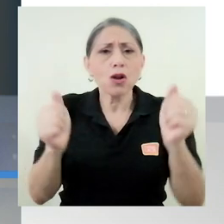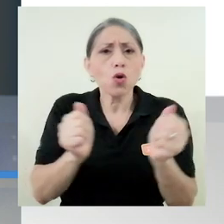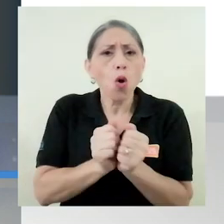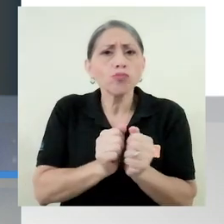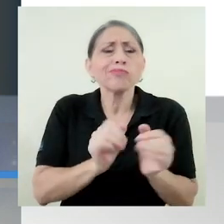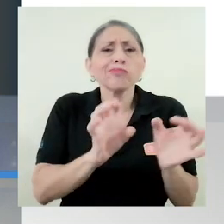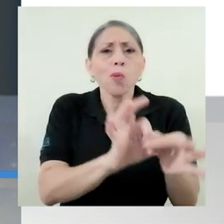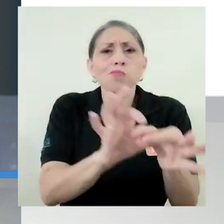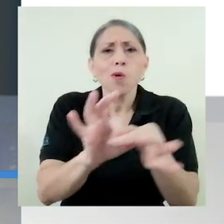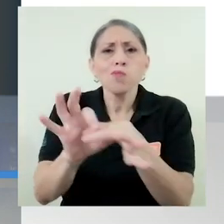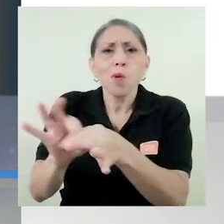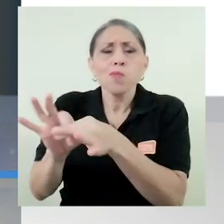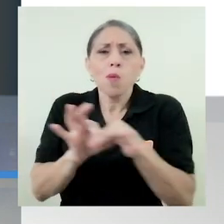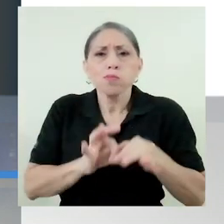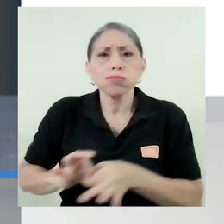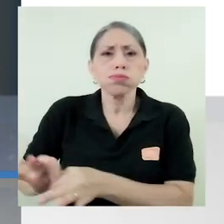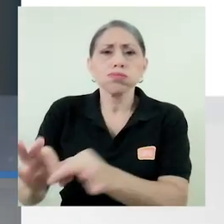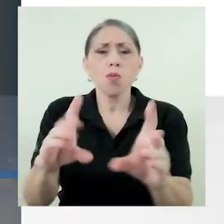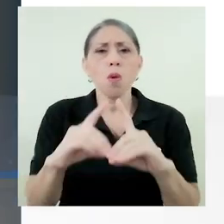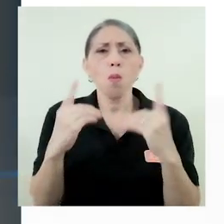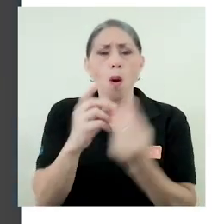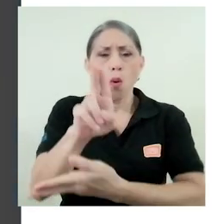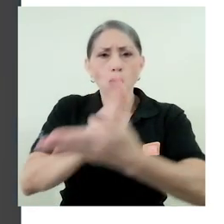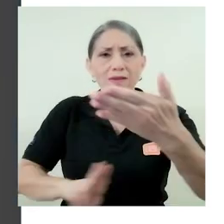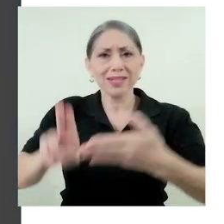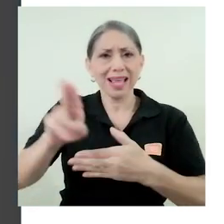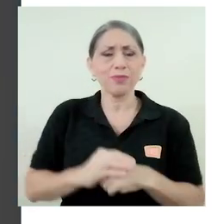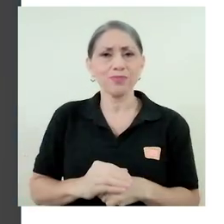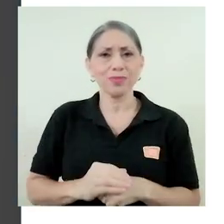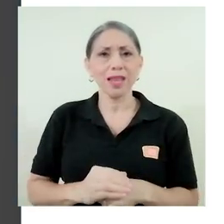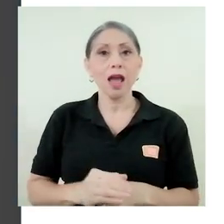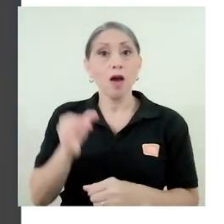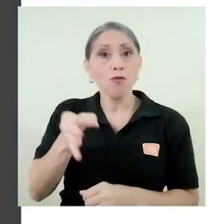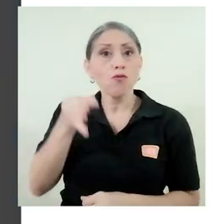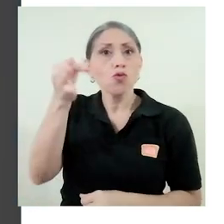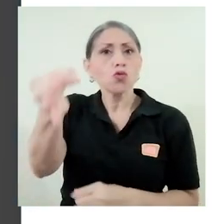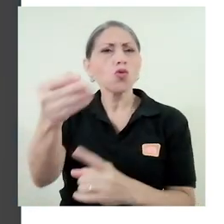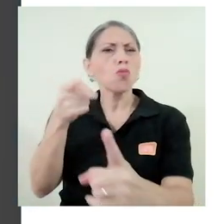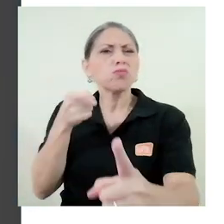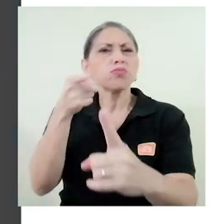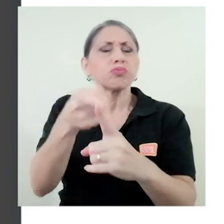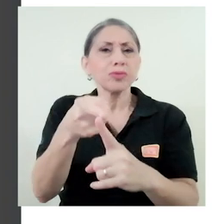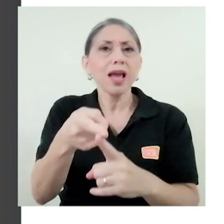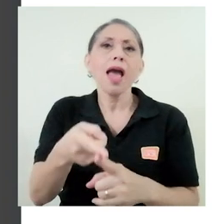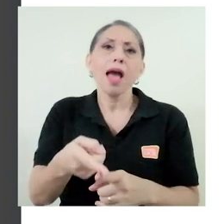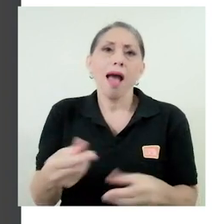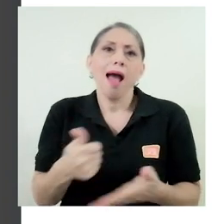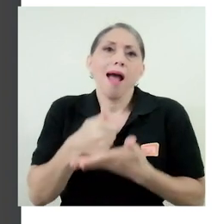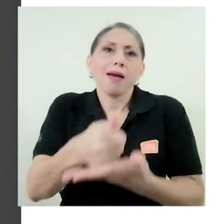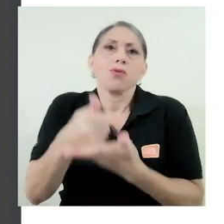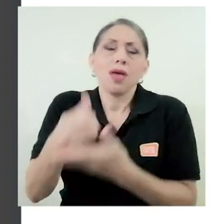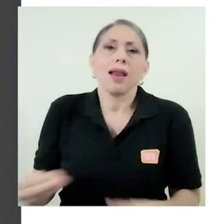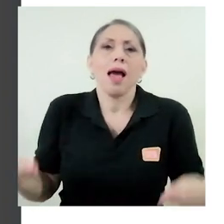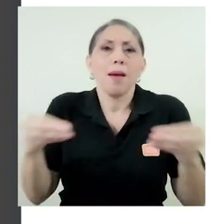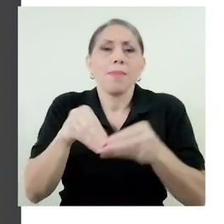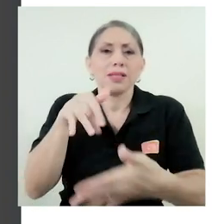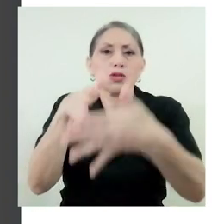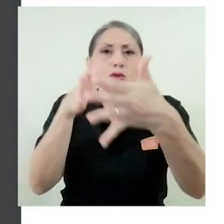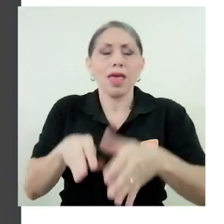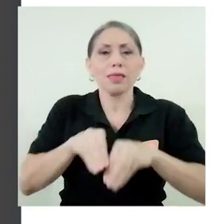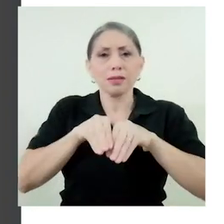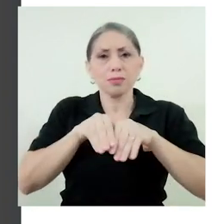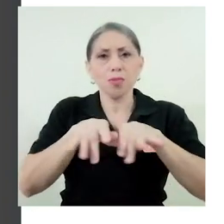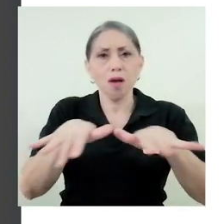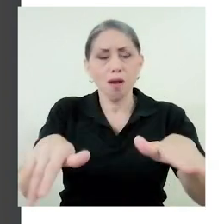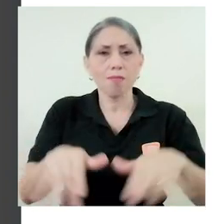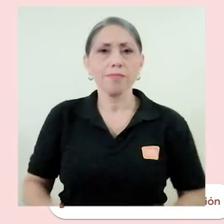articulación con otros órganos universitarios, y la idea a futuro es ampliar la cobertura para beneficiar a más